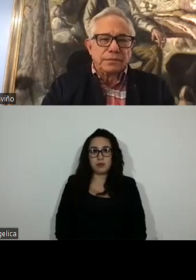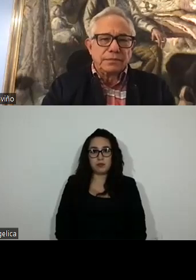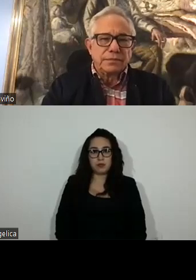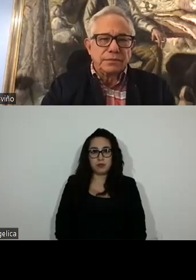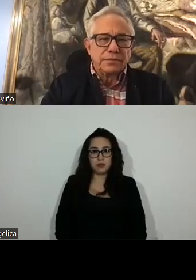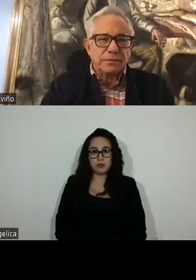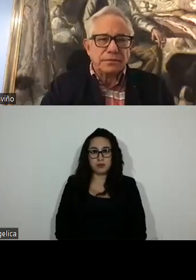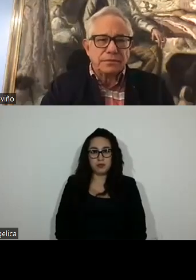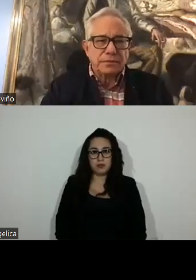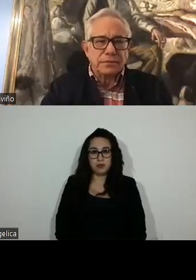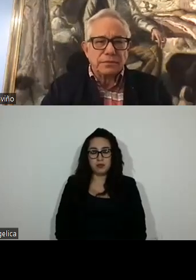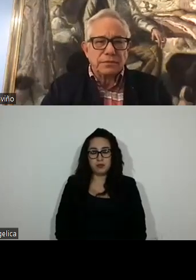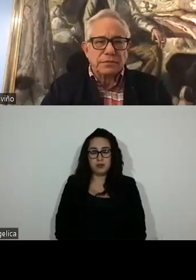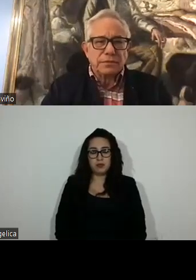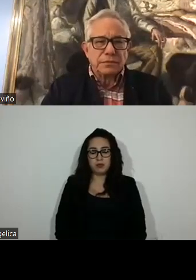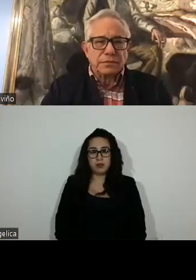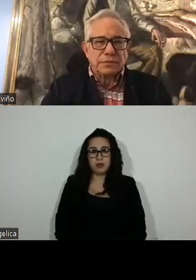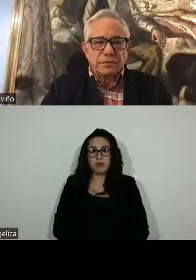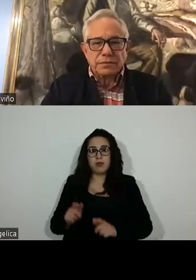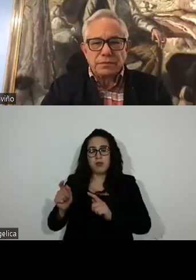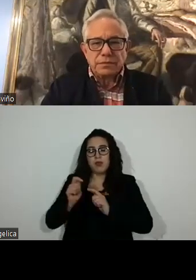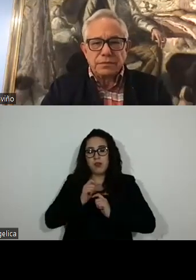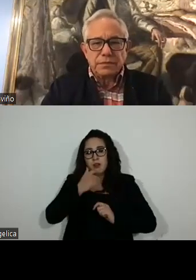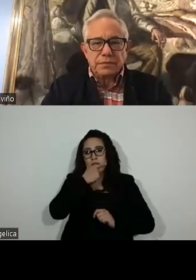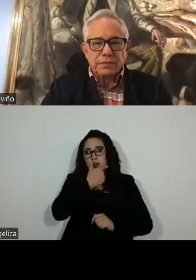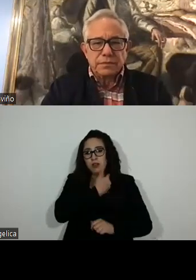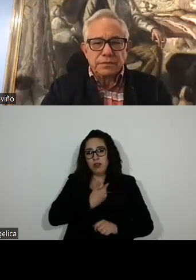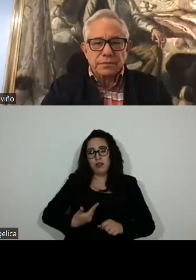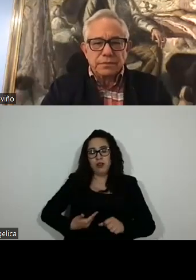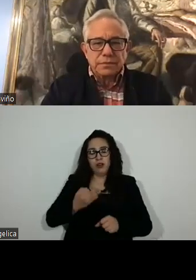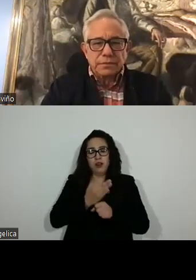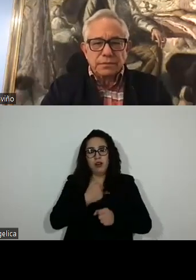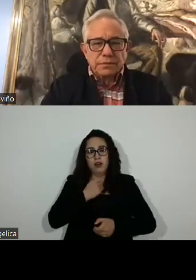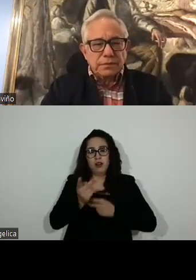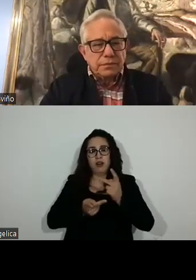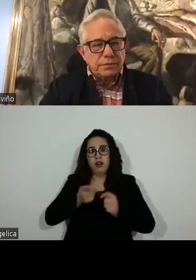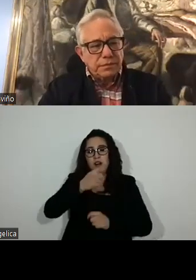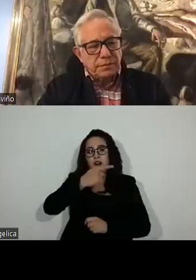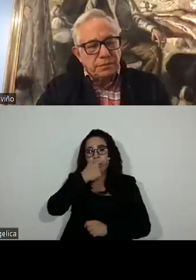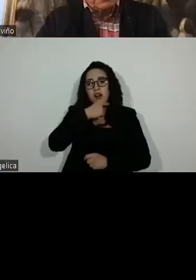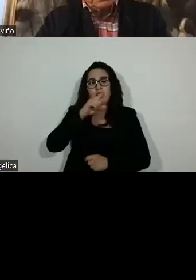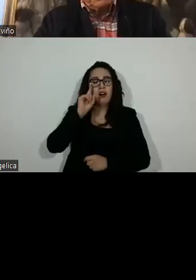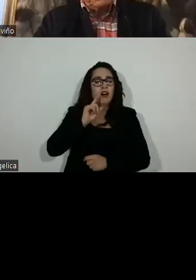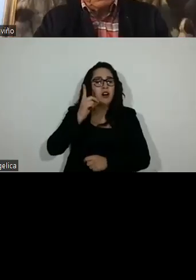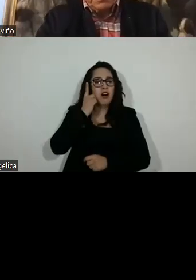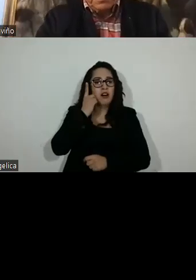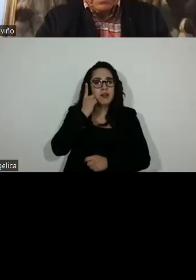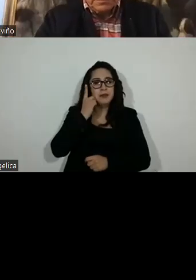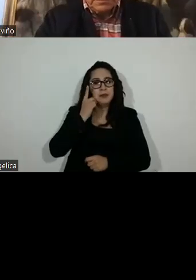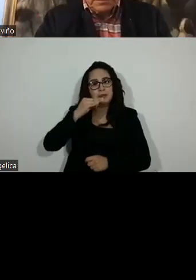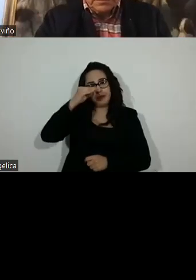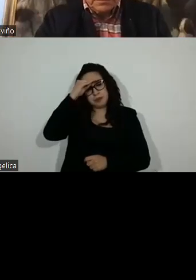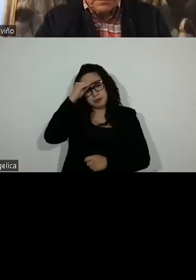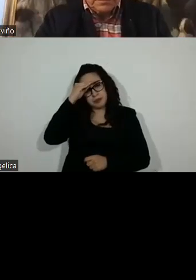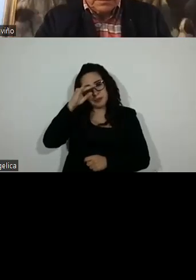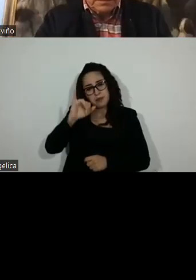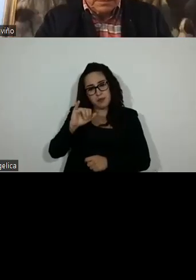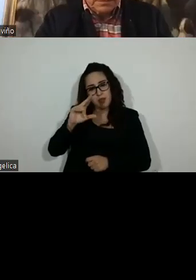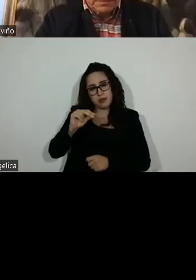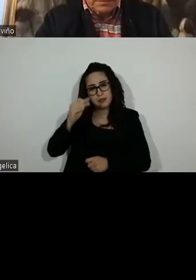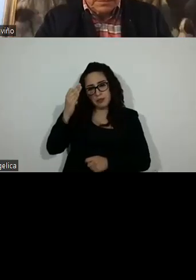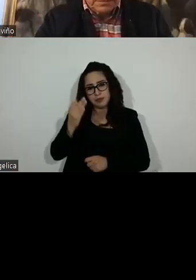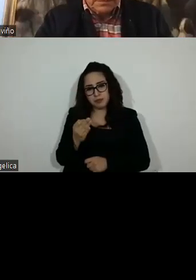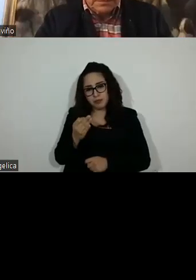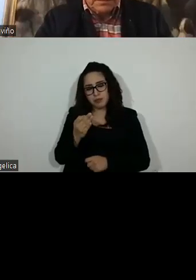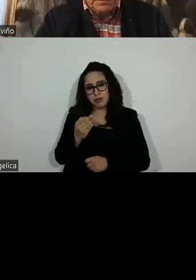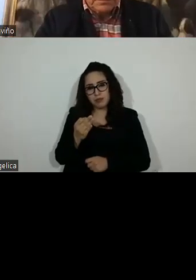Por instrucciones de la Presidencia, se consulta a las diputadas y a los diputados integrantes de esta comisión si alguien